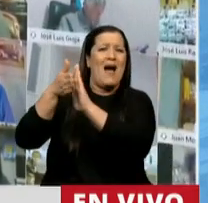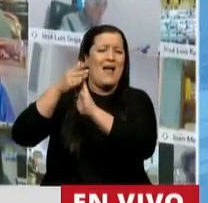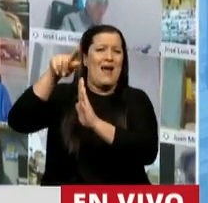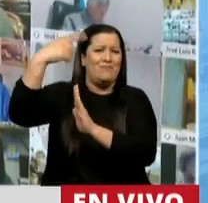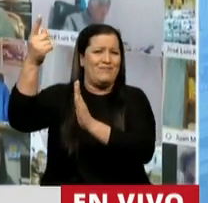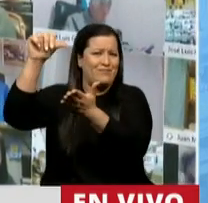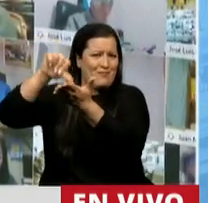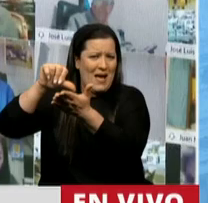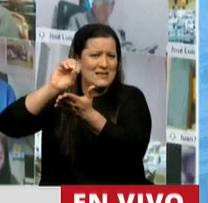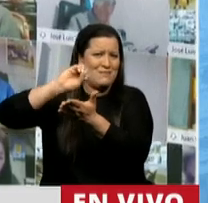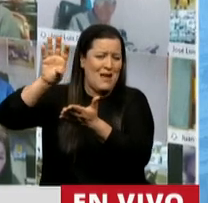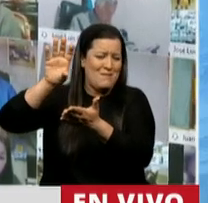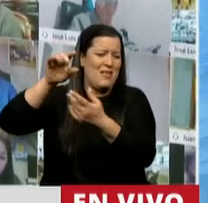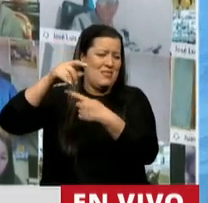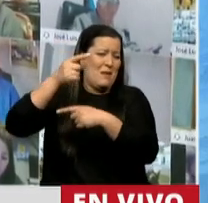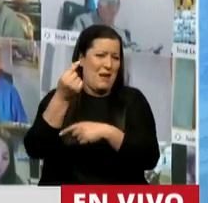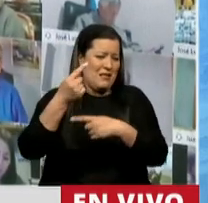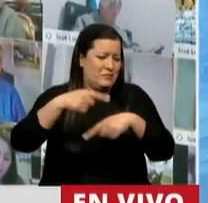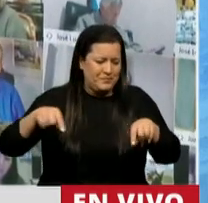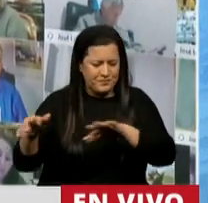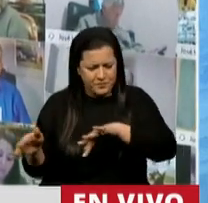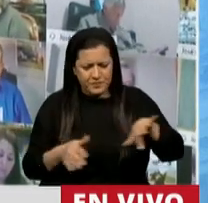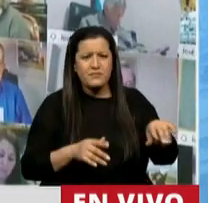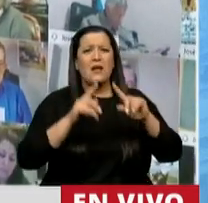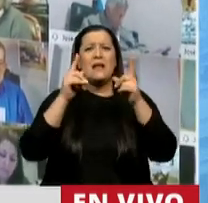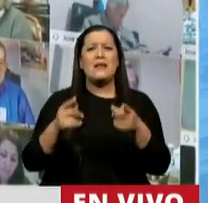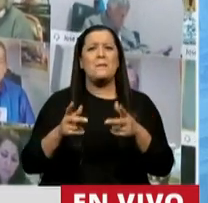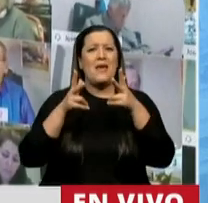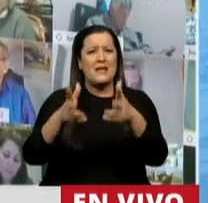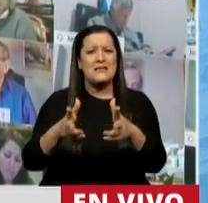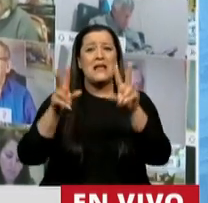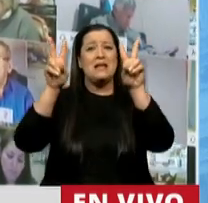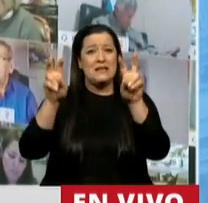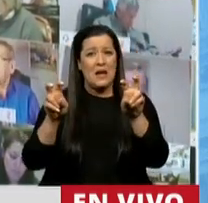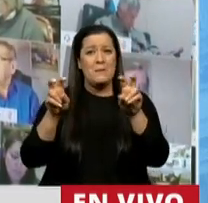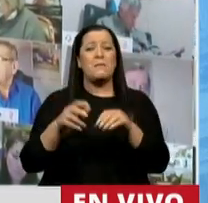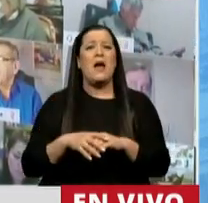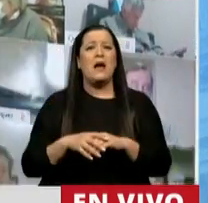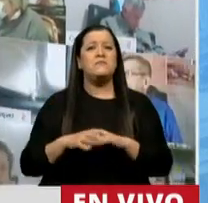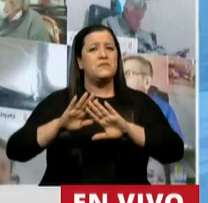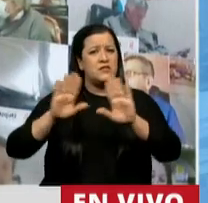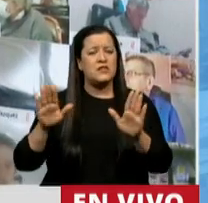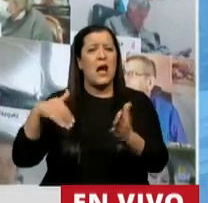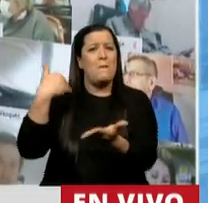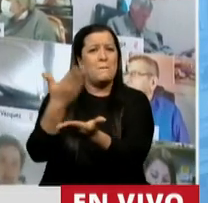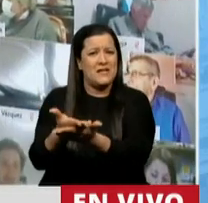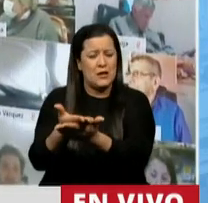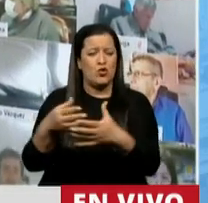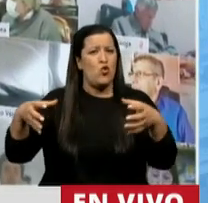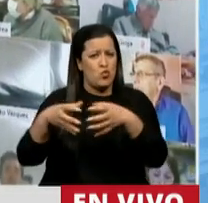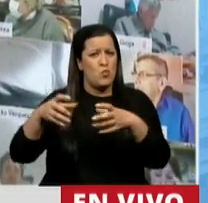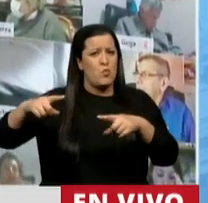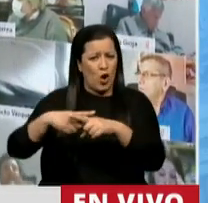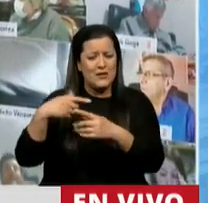Quiero también destacar el tema de que ya esto había sido presentado por nuestro bloque allá por